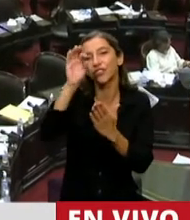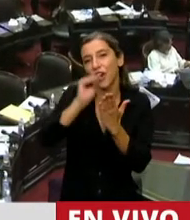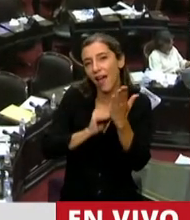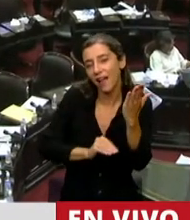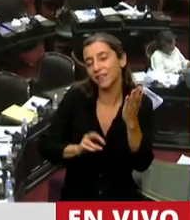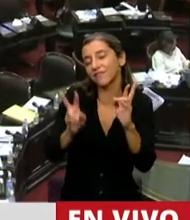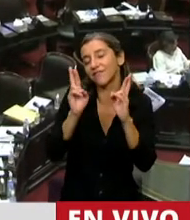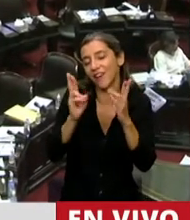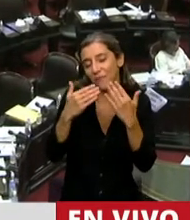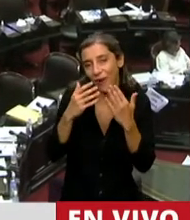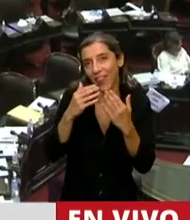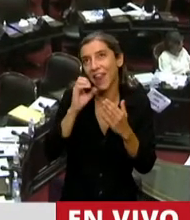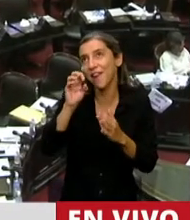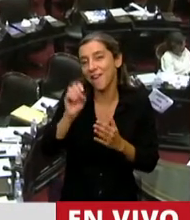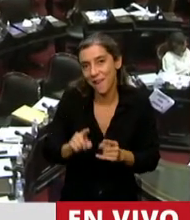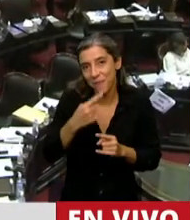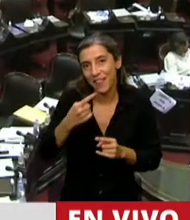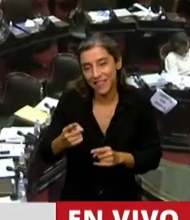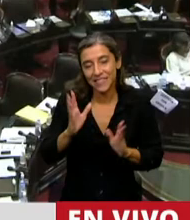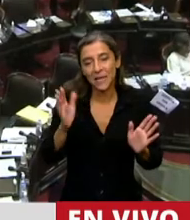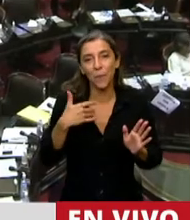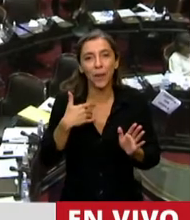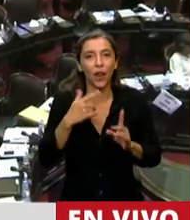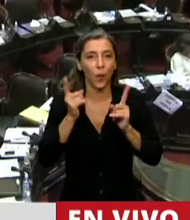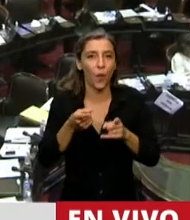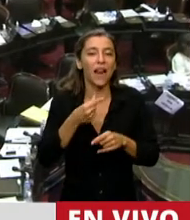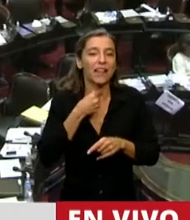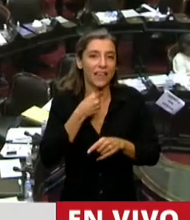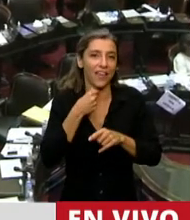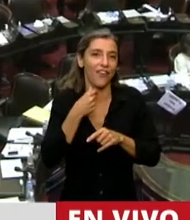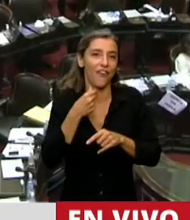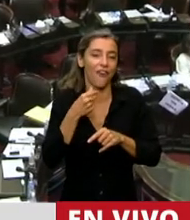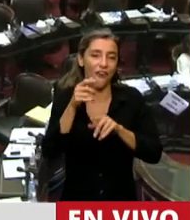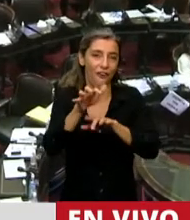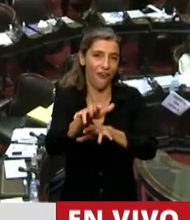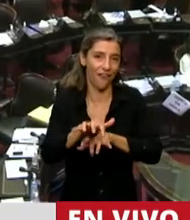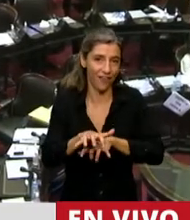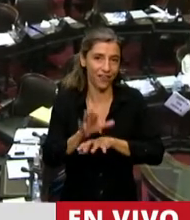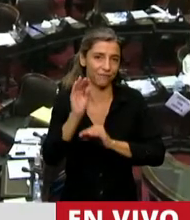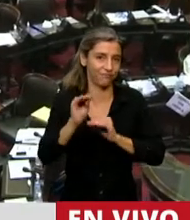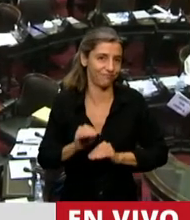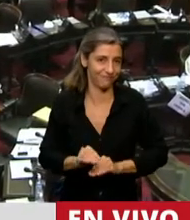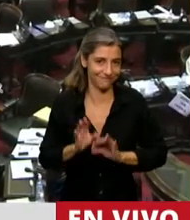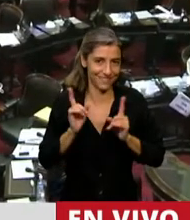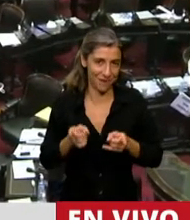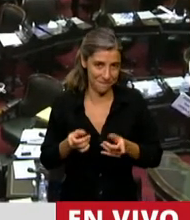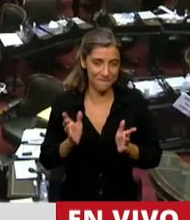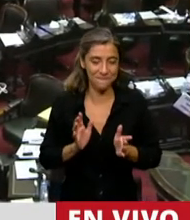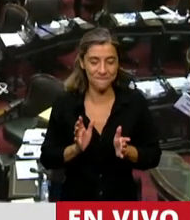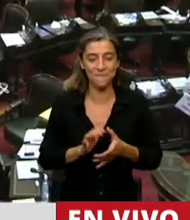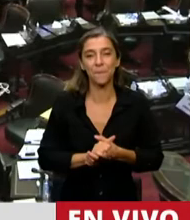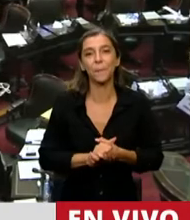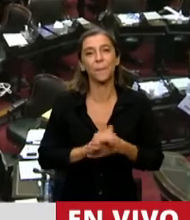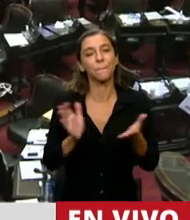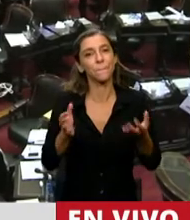versión taquigráfica a todos los participantes. Bueno, partimos de la ley vigente de ciencia y